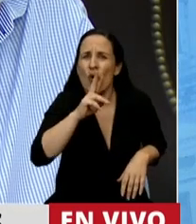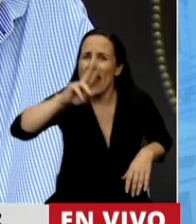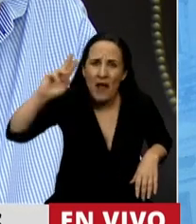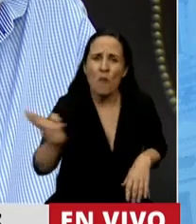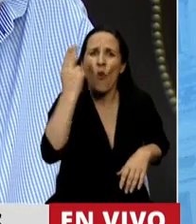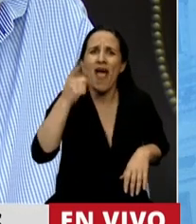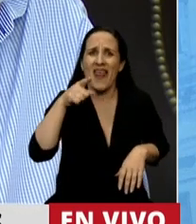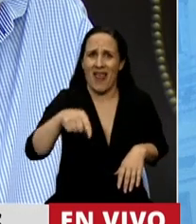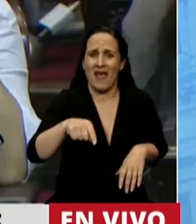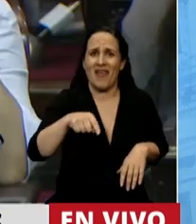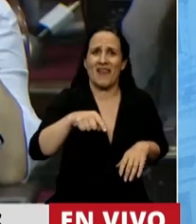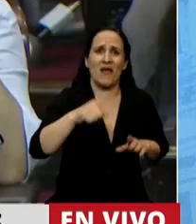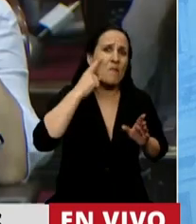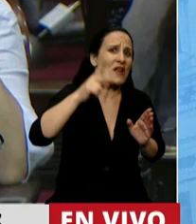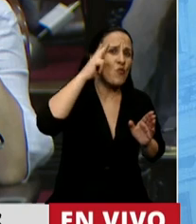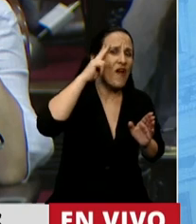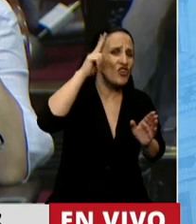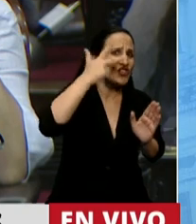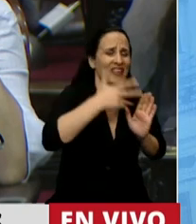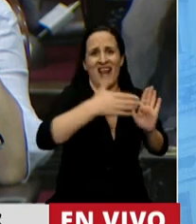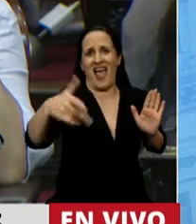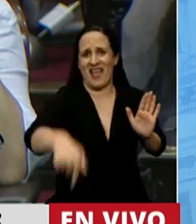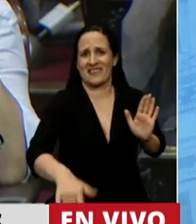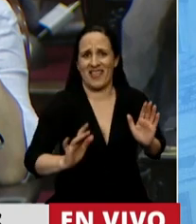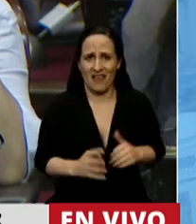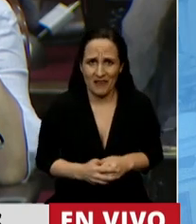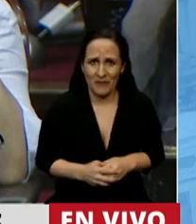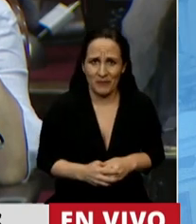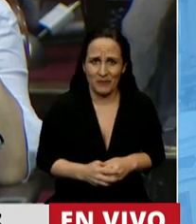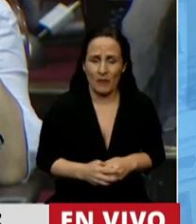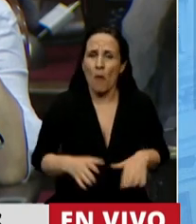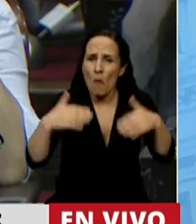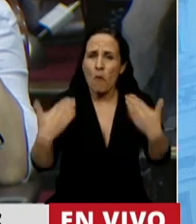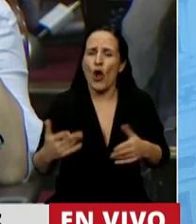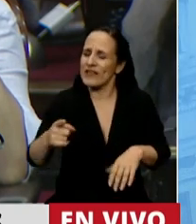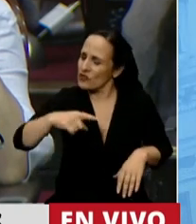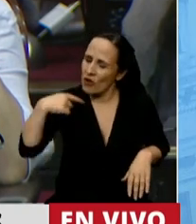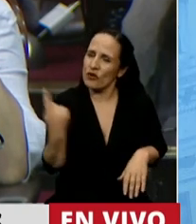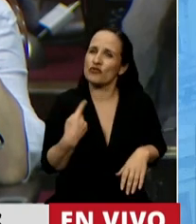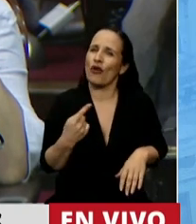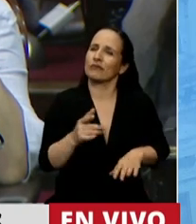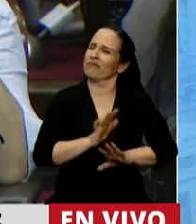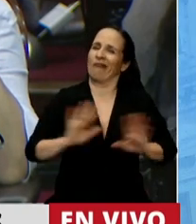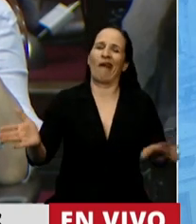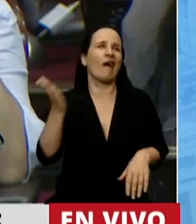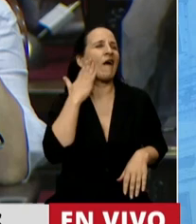desde 1983 a la fecha. Por eso combatimos la hipocresía